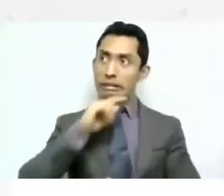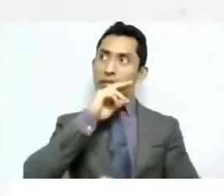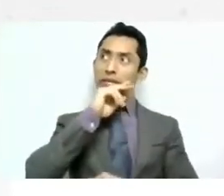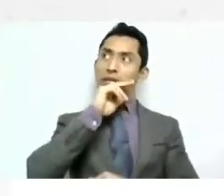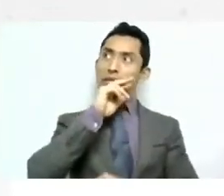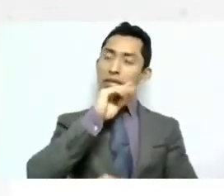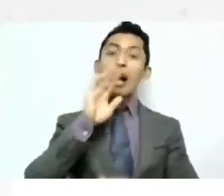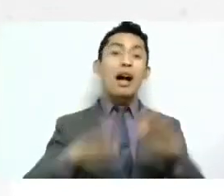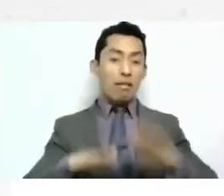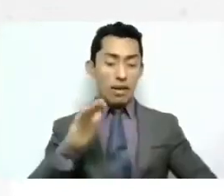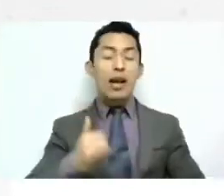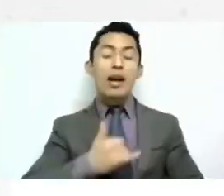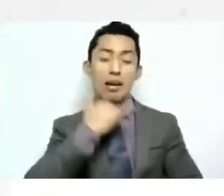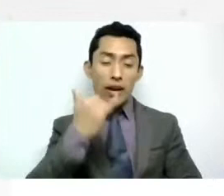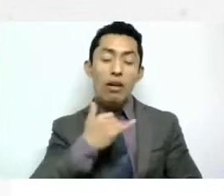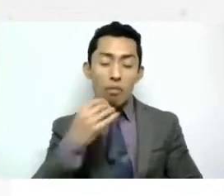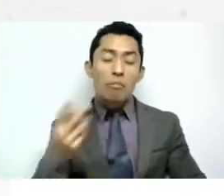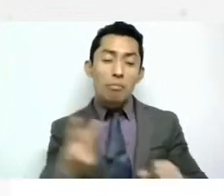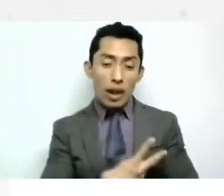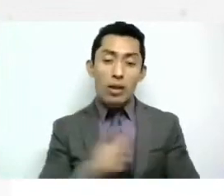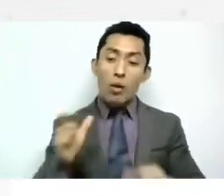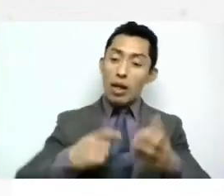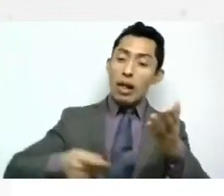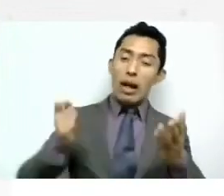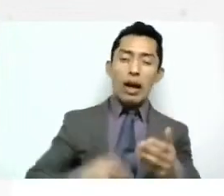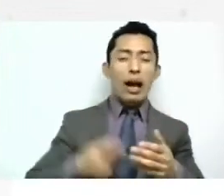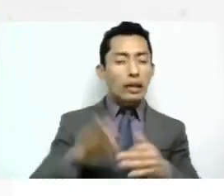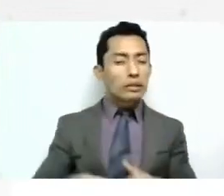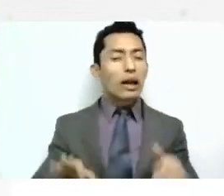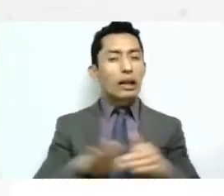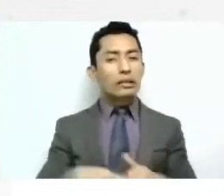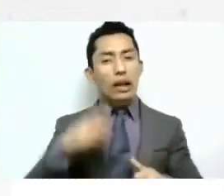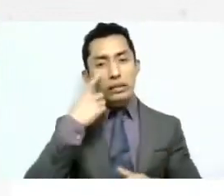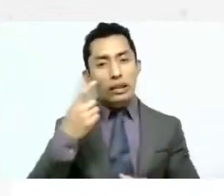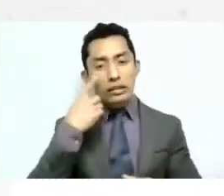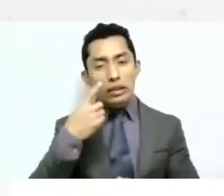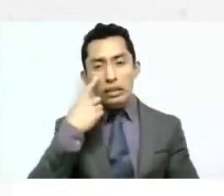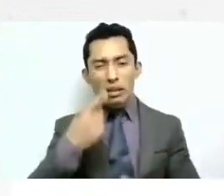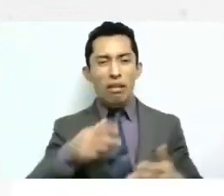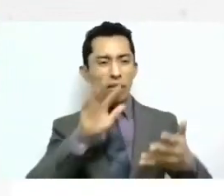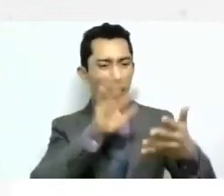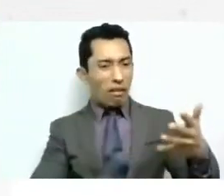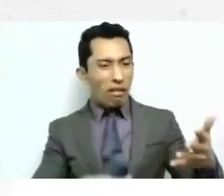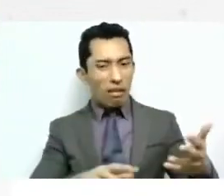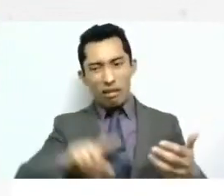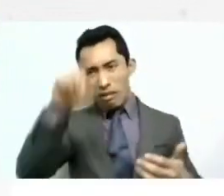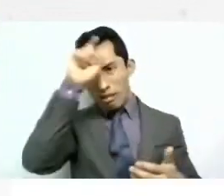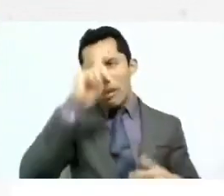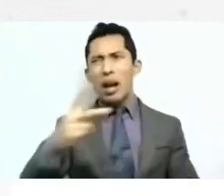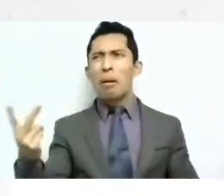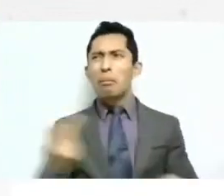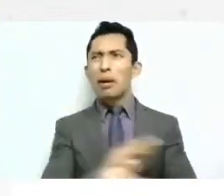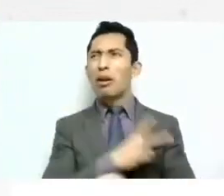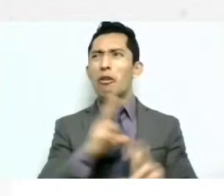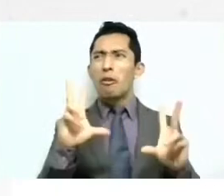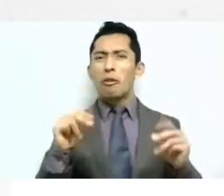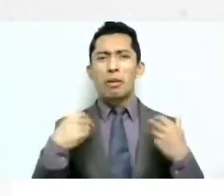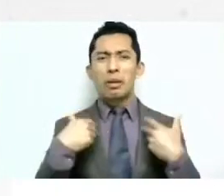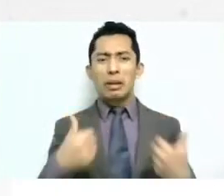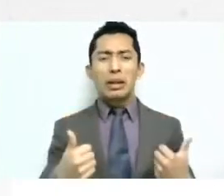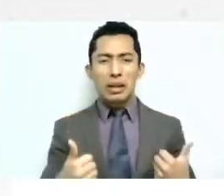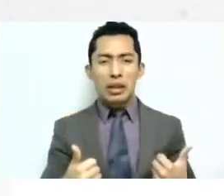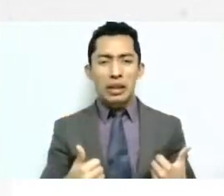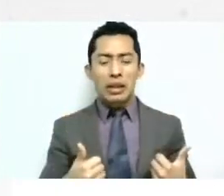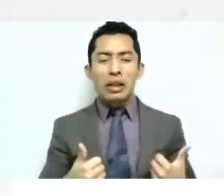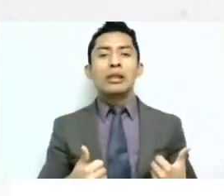un error también en el que incurren las sentencias de manera muy frecuente no se sabe qué fue lo que pasó ¿no? como que